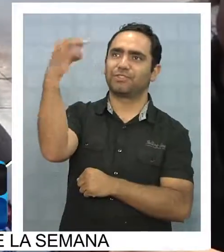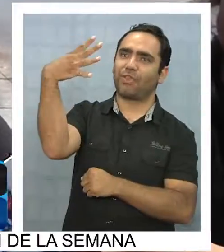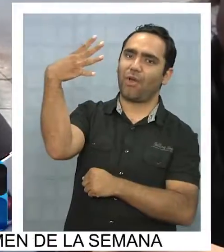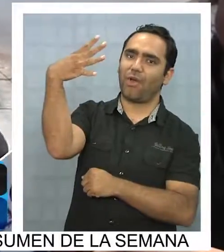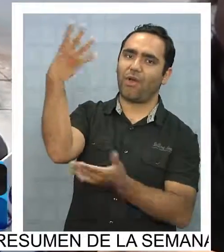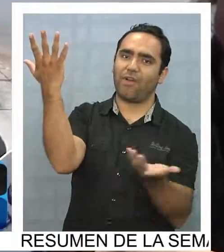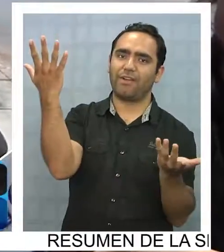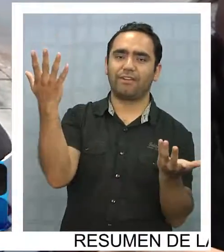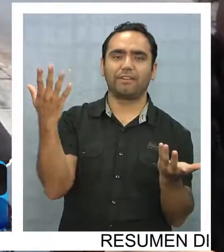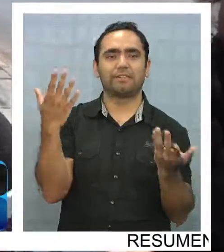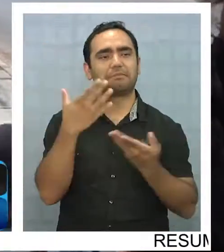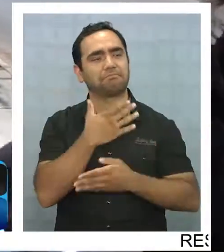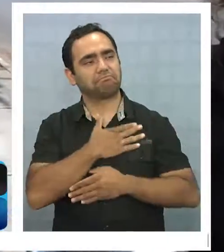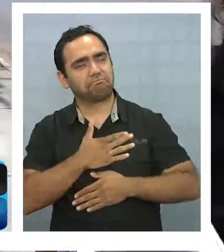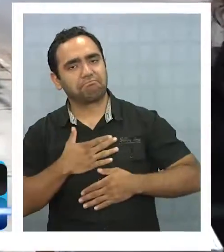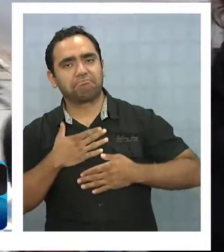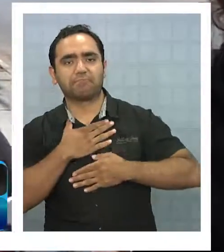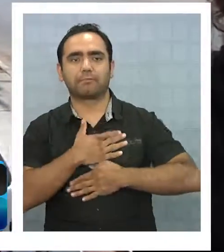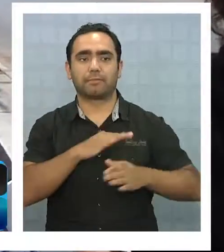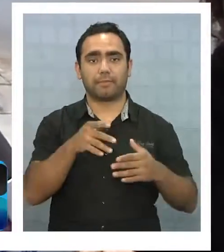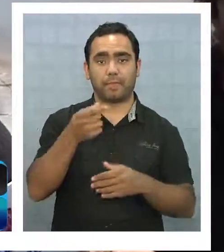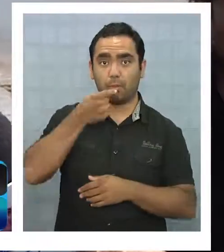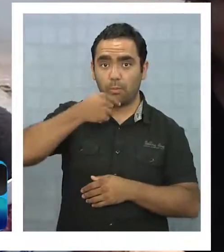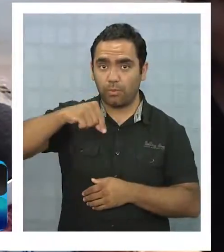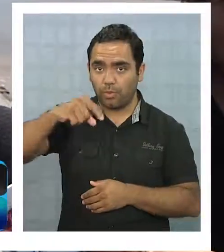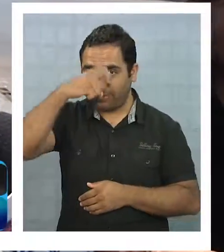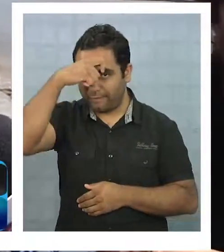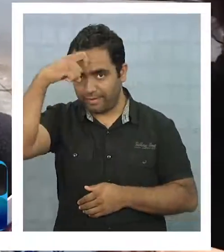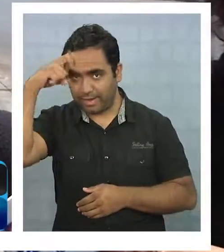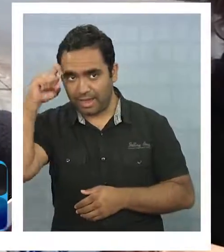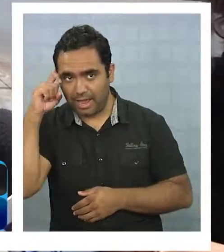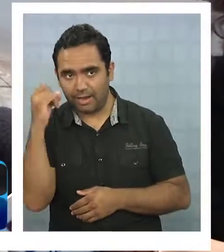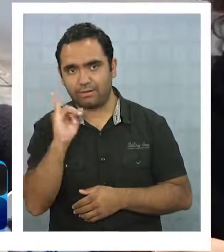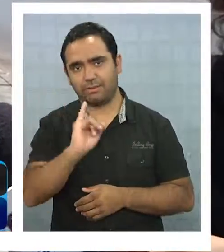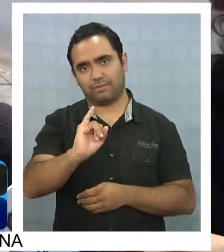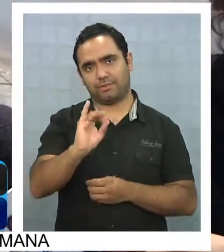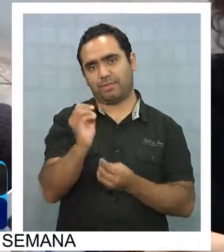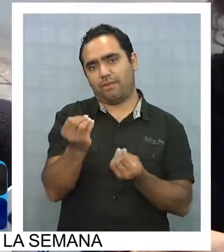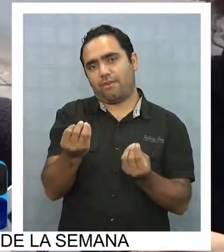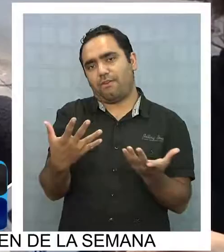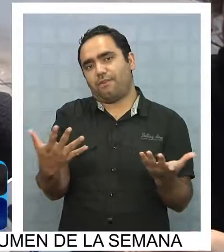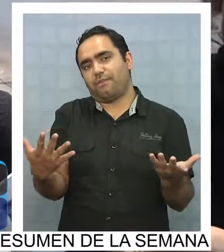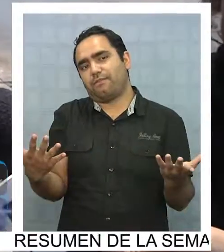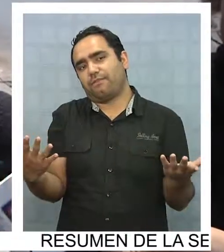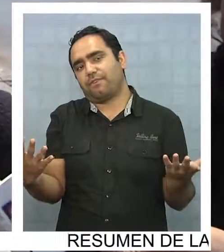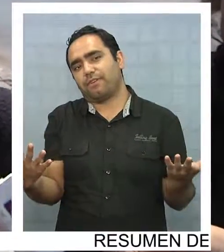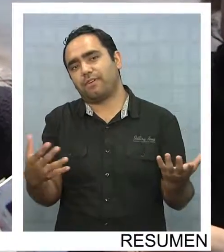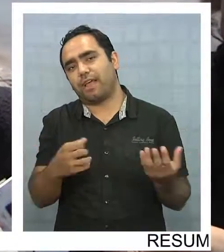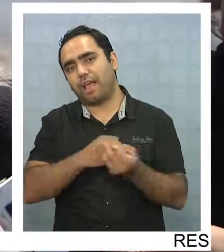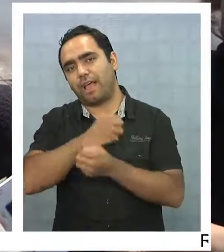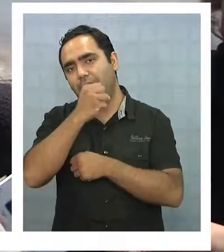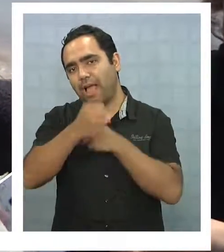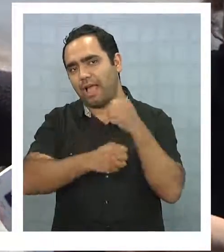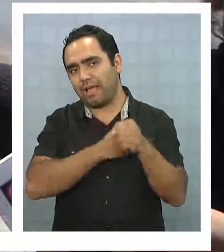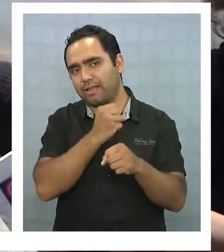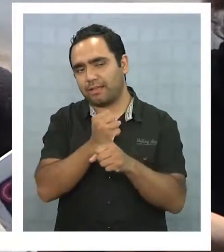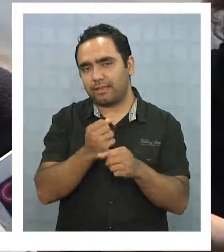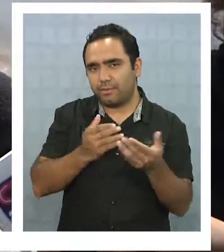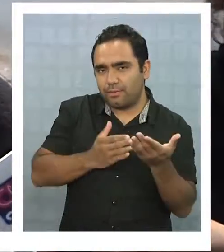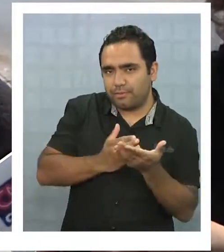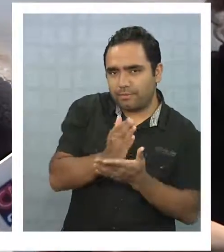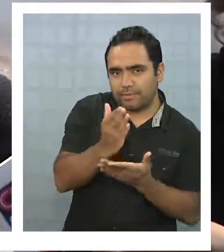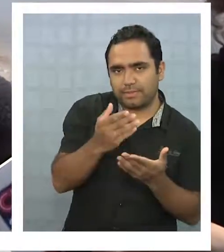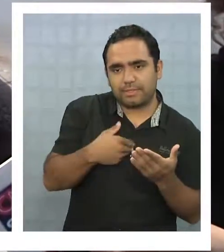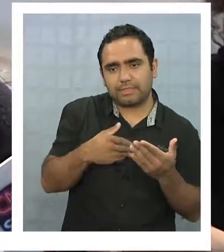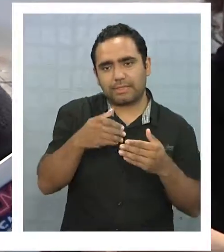todo es más agradable. Se acerca el verano. Sí, pues todo lo que viene el resto del año, así como empiezan los primeros días,